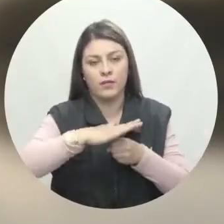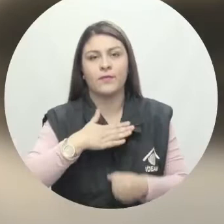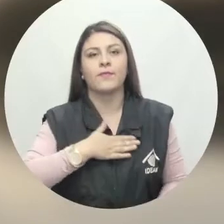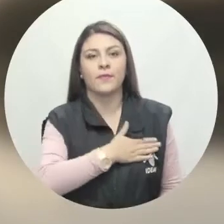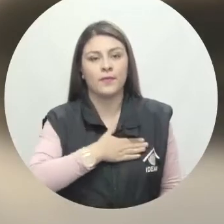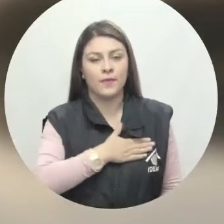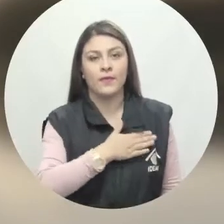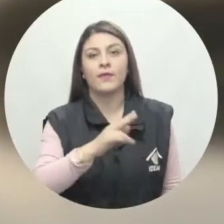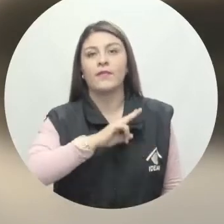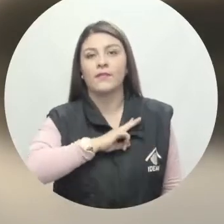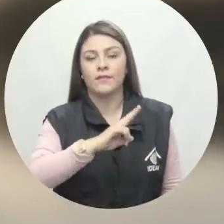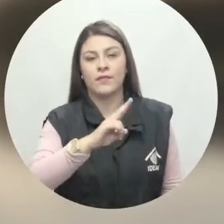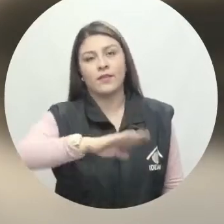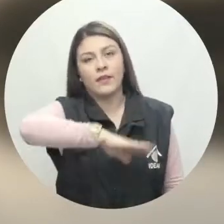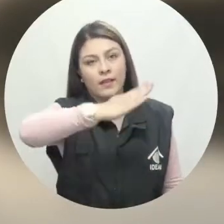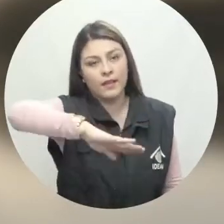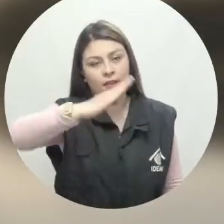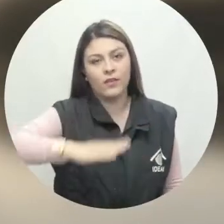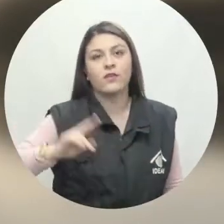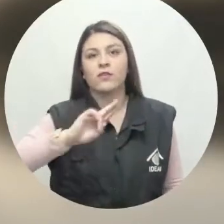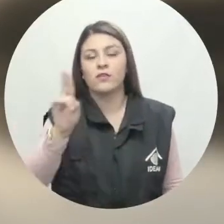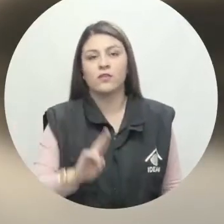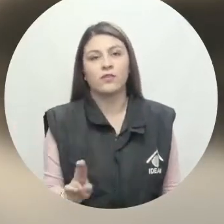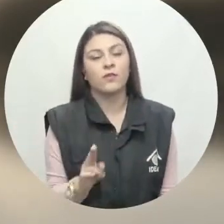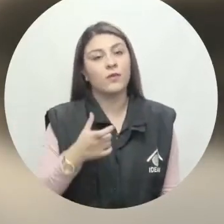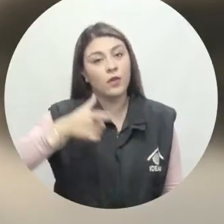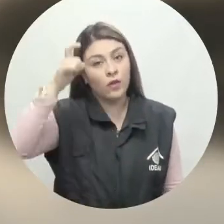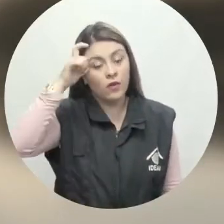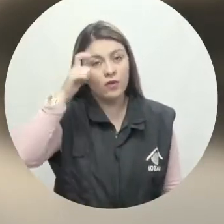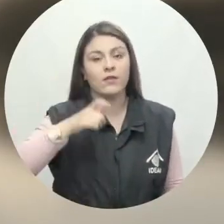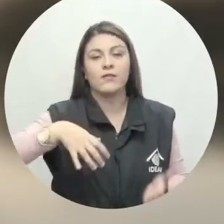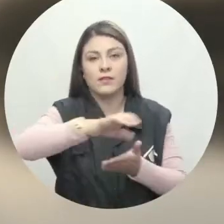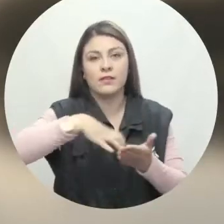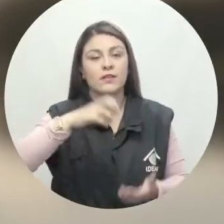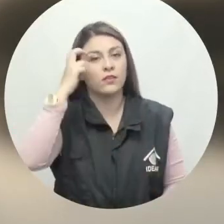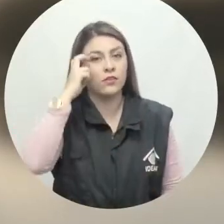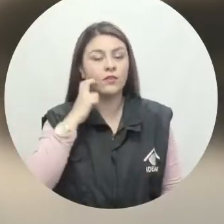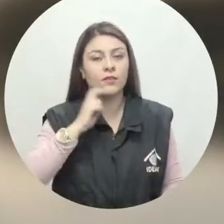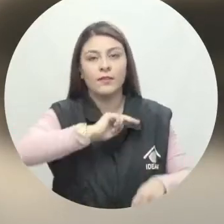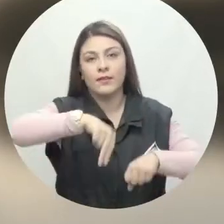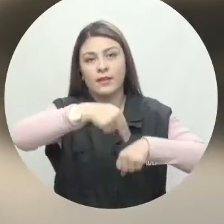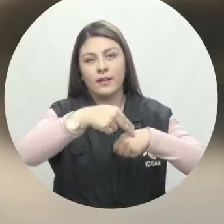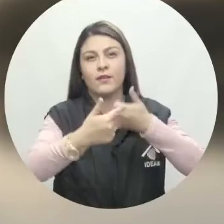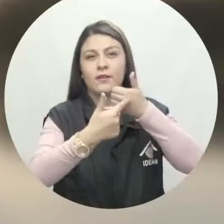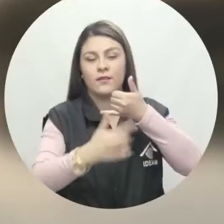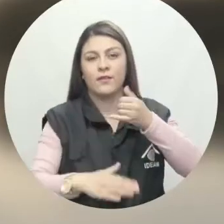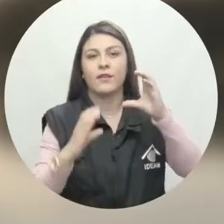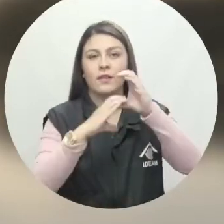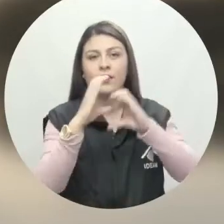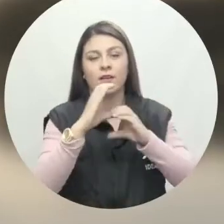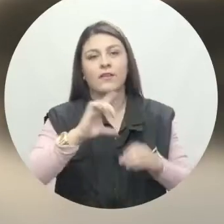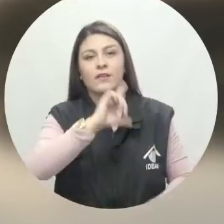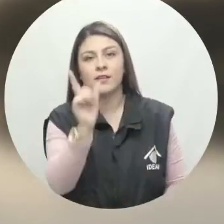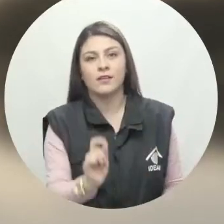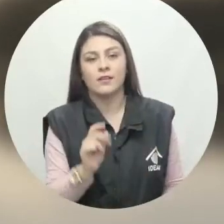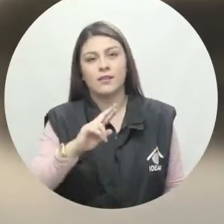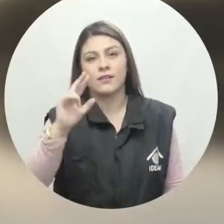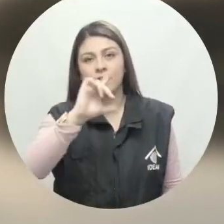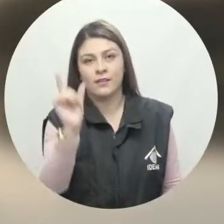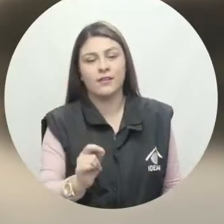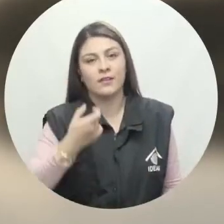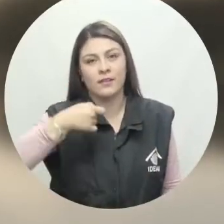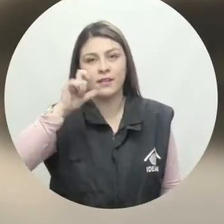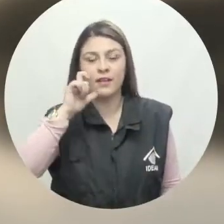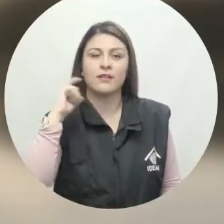Valle del Cauca, Antioquia, Azucre, Córdoba, Santander, Chocón, Nariño, Guaviare, Cauca, Cesar, Risaralda, Caldas y